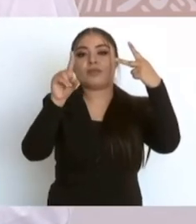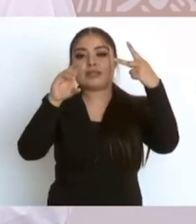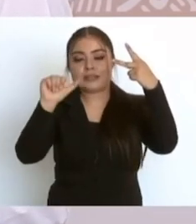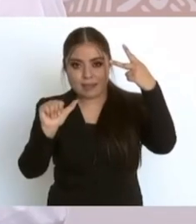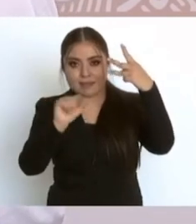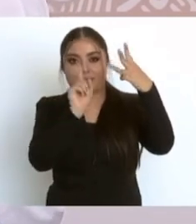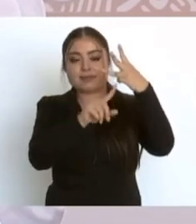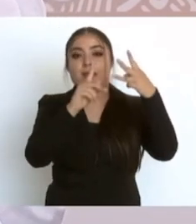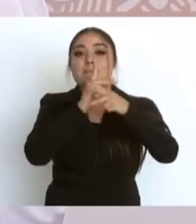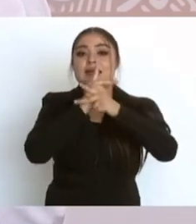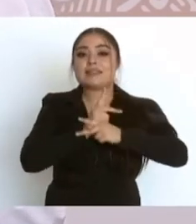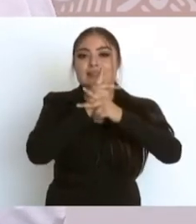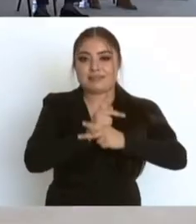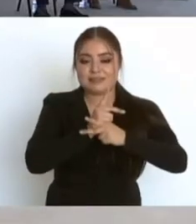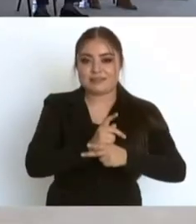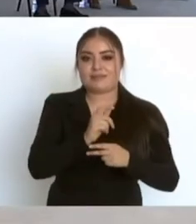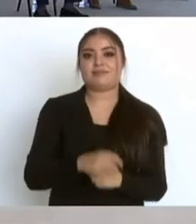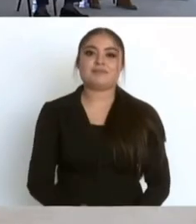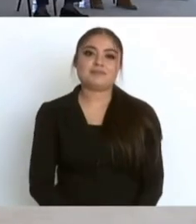y paciencia.